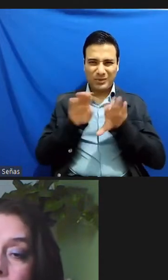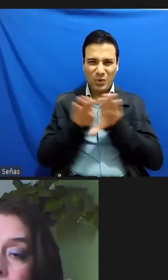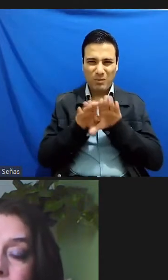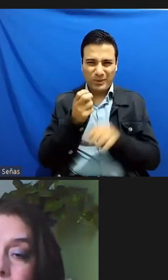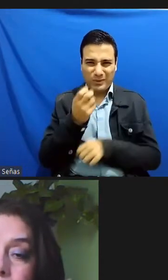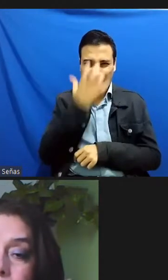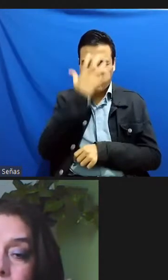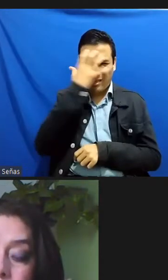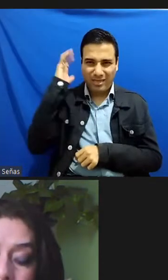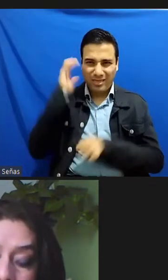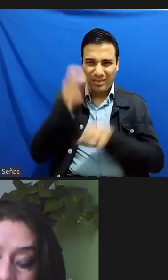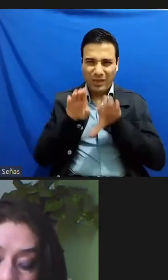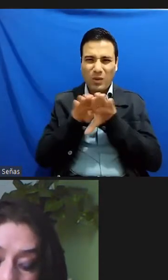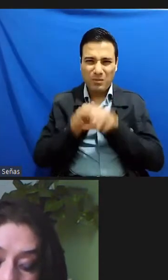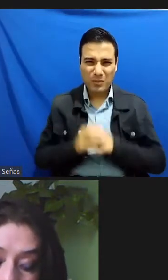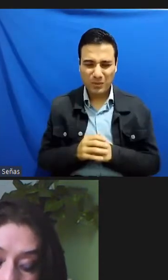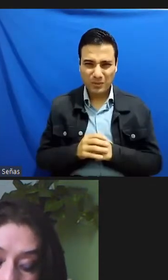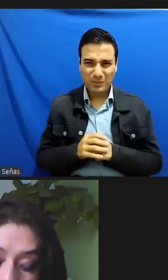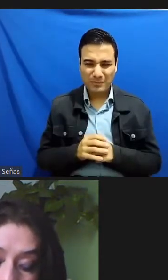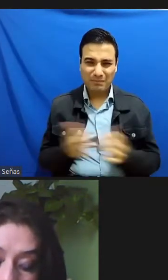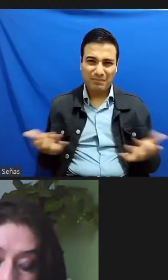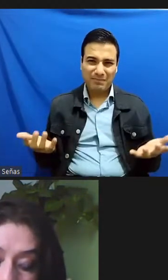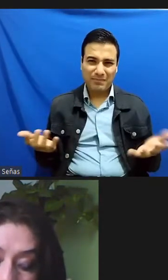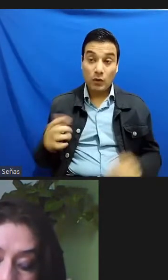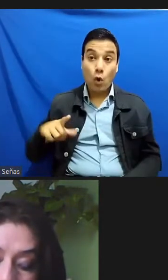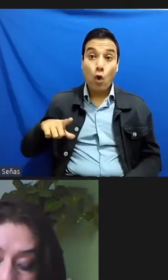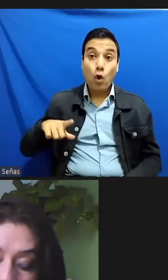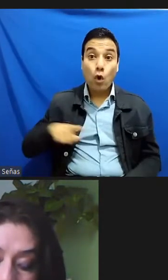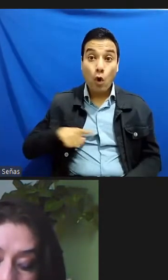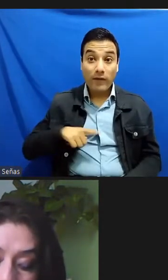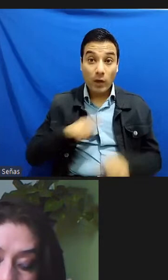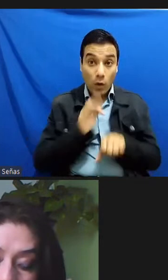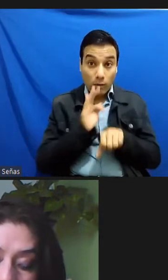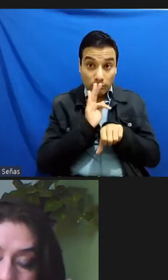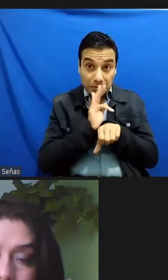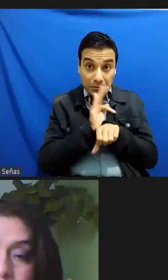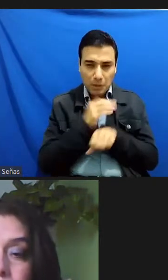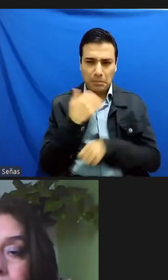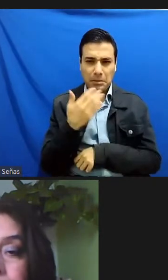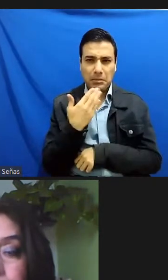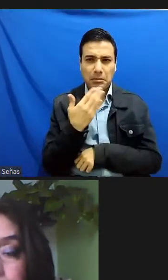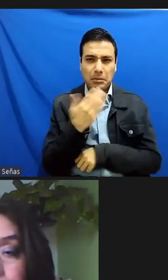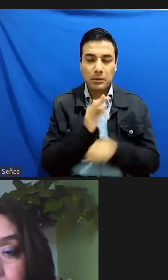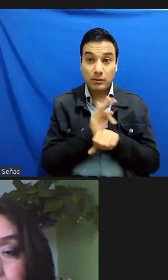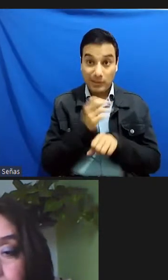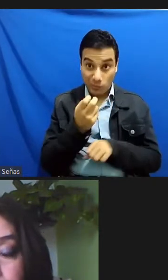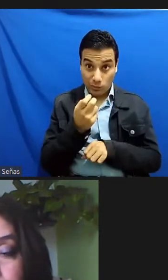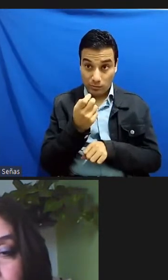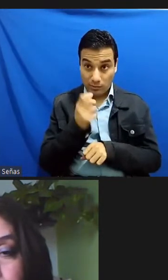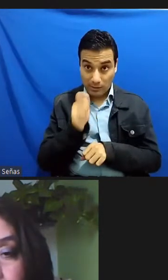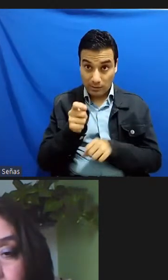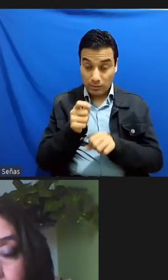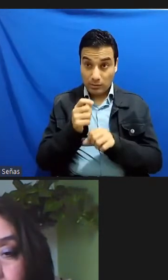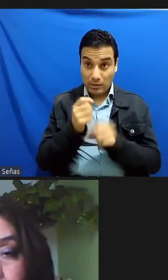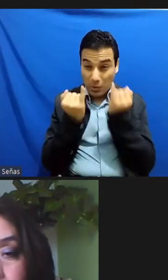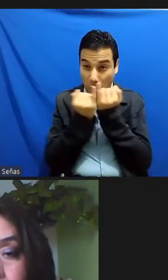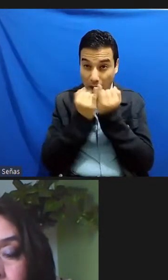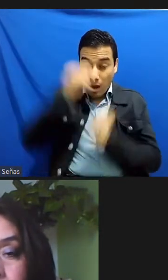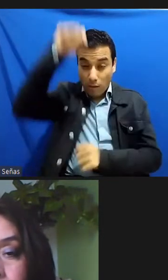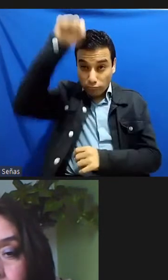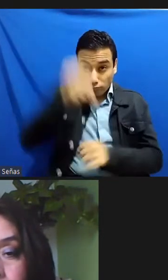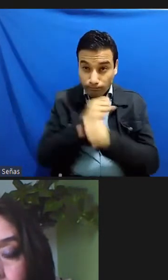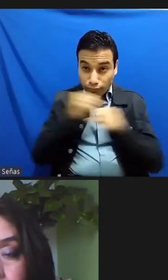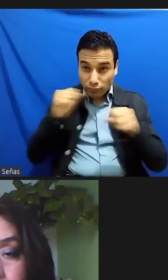oficializa algo se oficializa este genocidio no es una bomba atómica pero la cantidad de